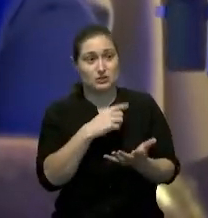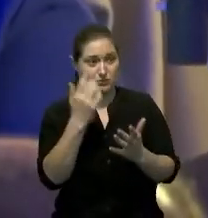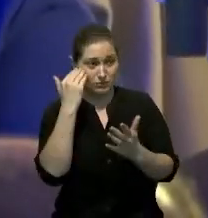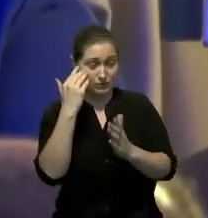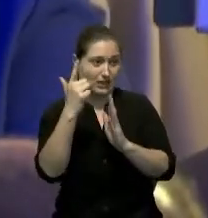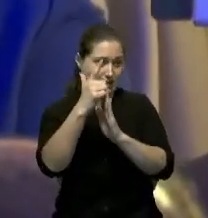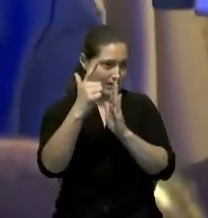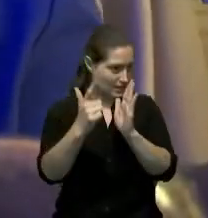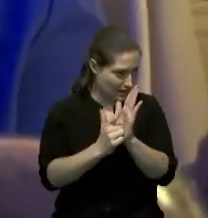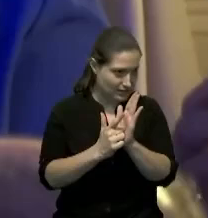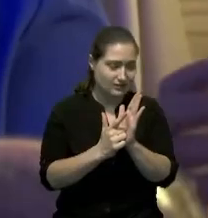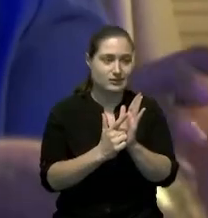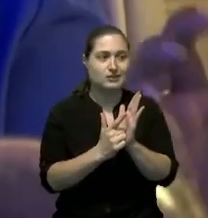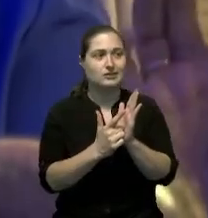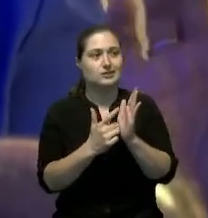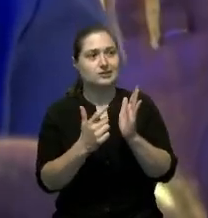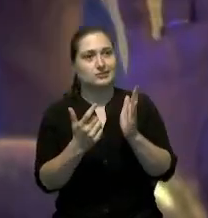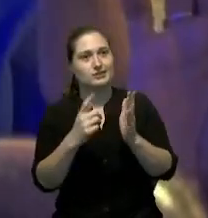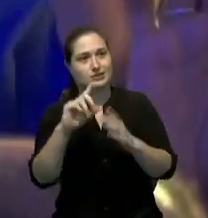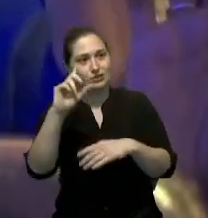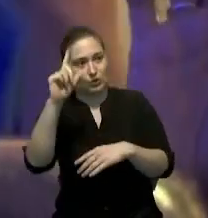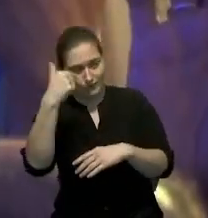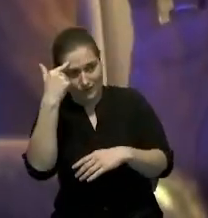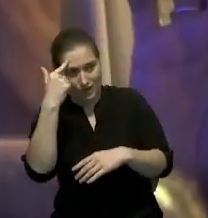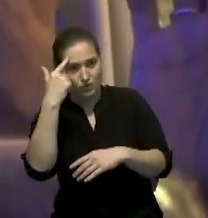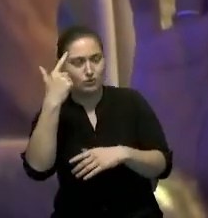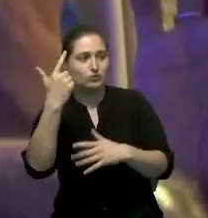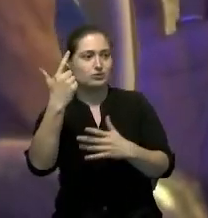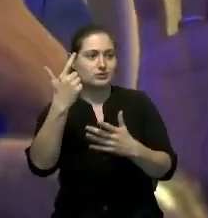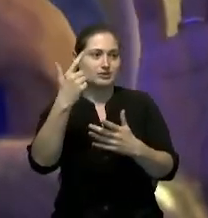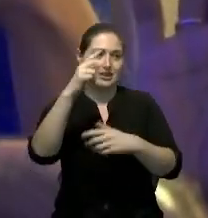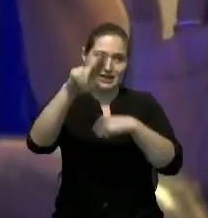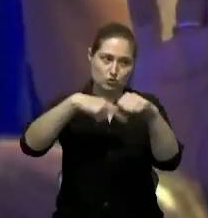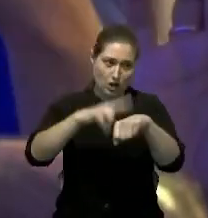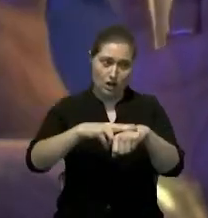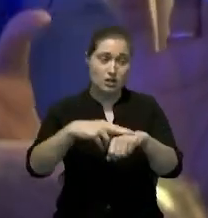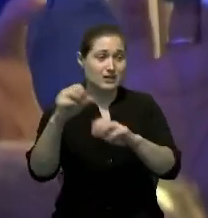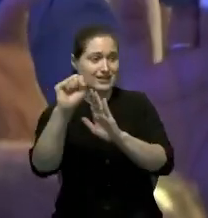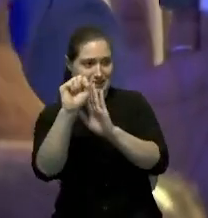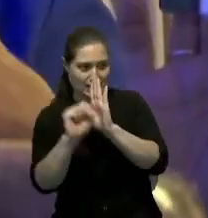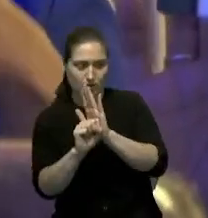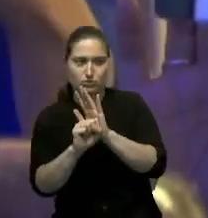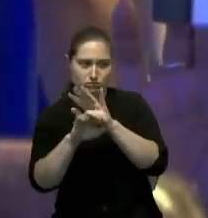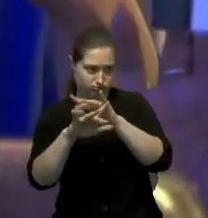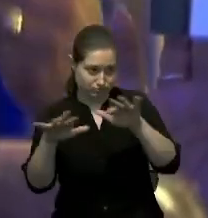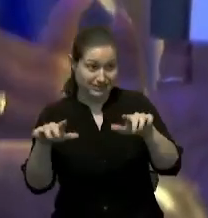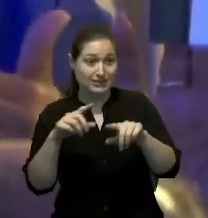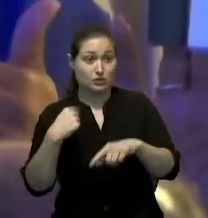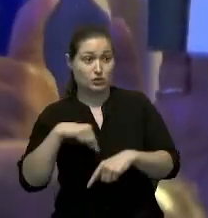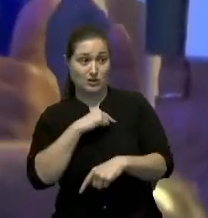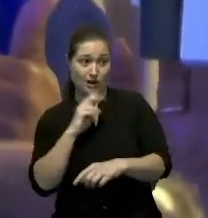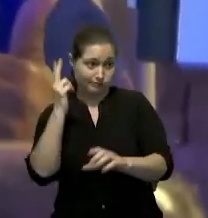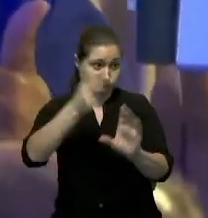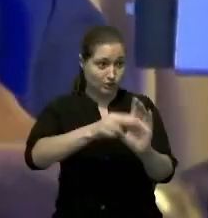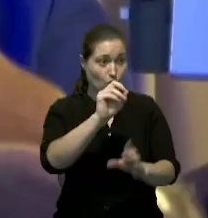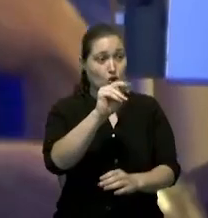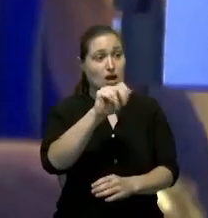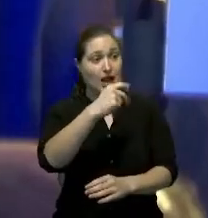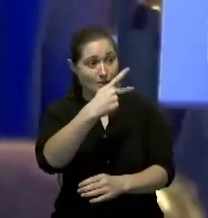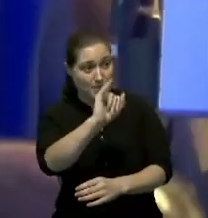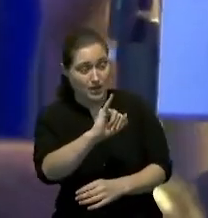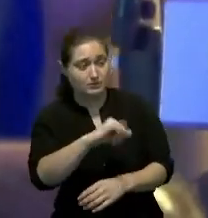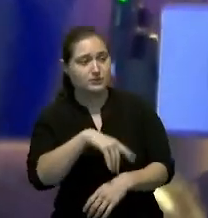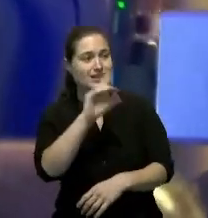disposiciones estatales y federales y vamos a República Dominicana a registrar en la UNAPI impuestos internos